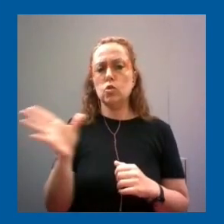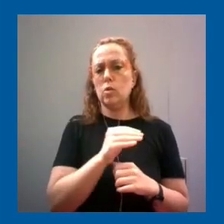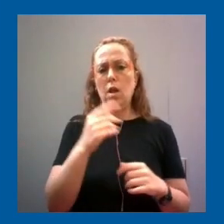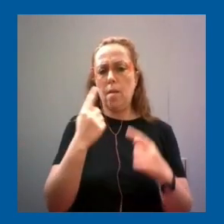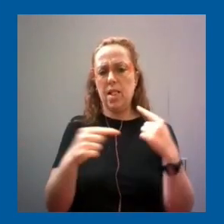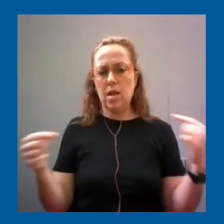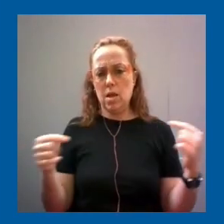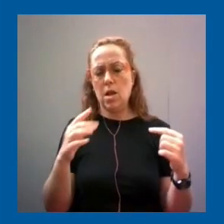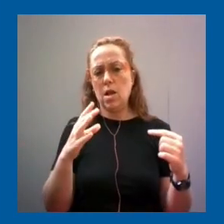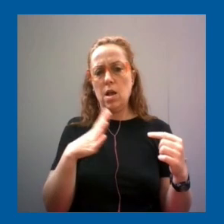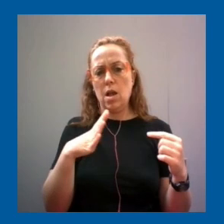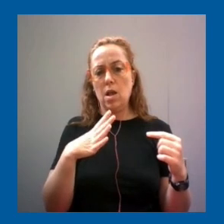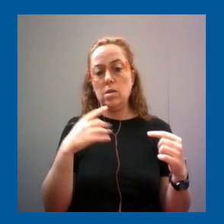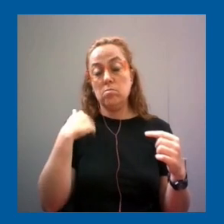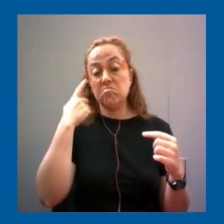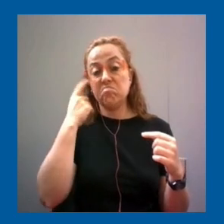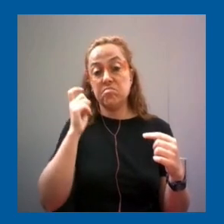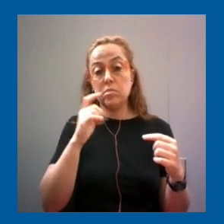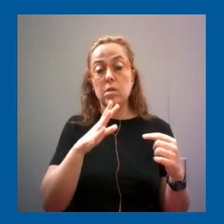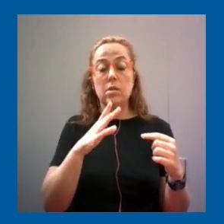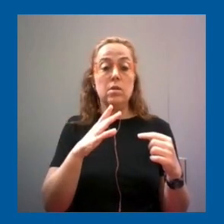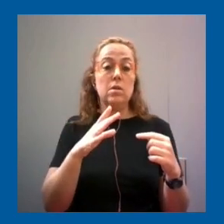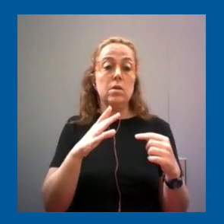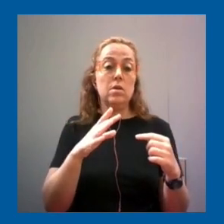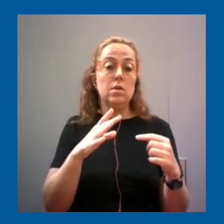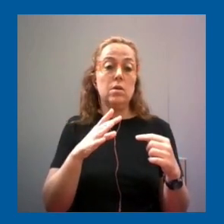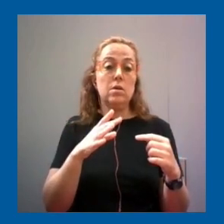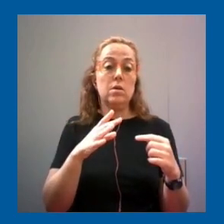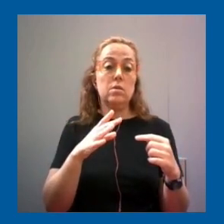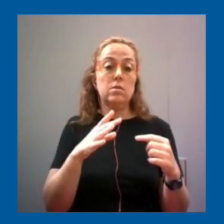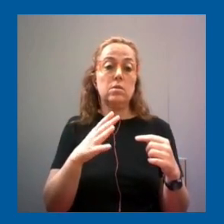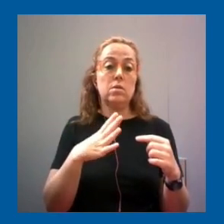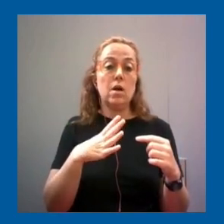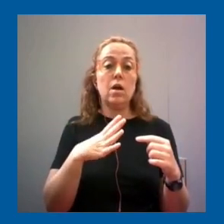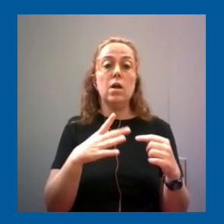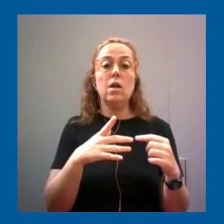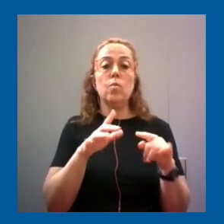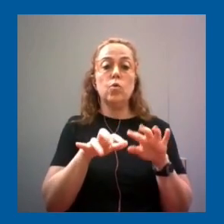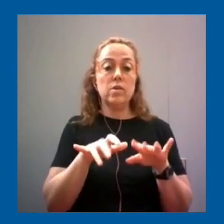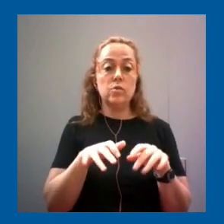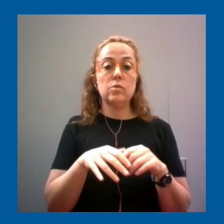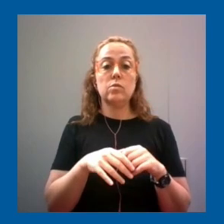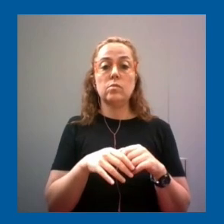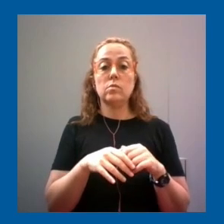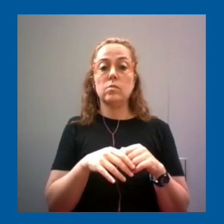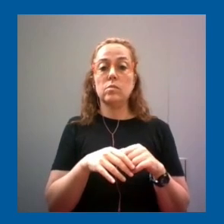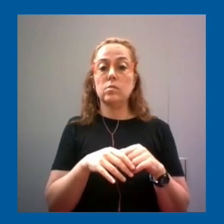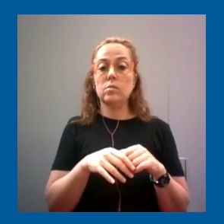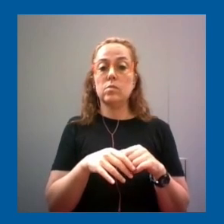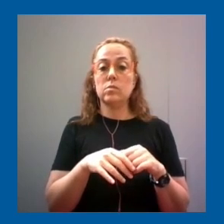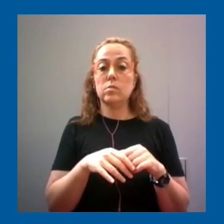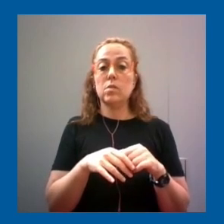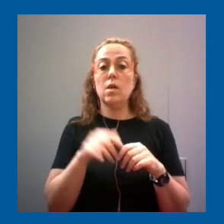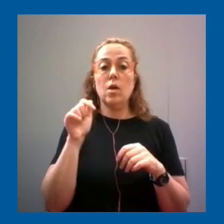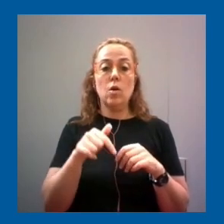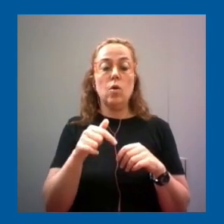me ocurren usos de digamos relacionados a la computación hoy incluso venimos de una charla de